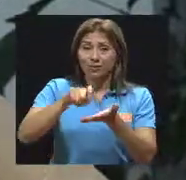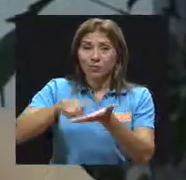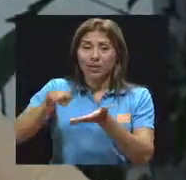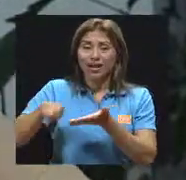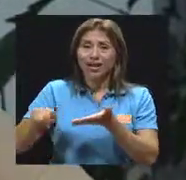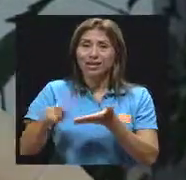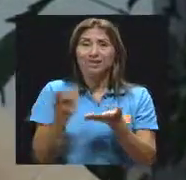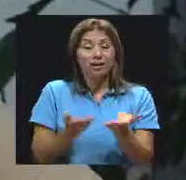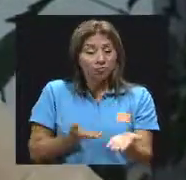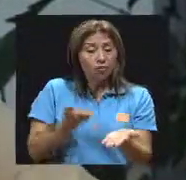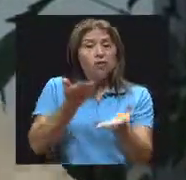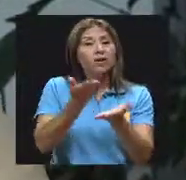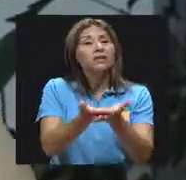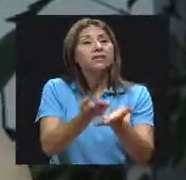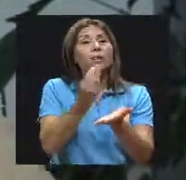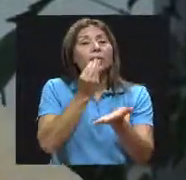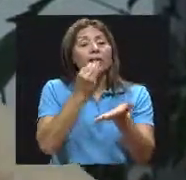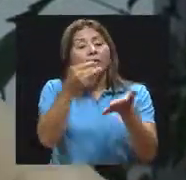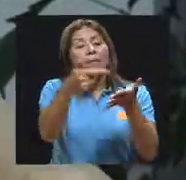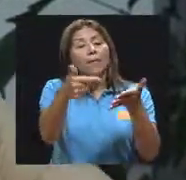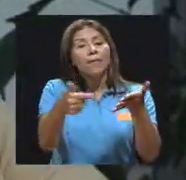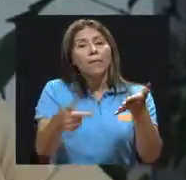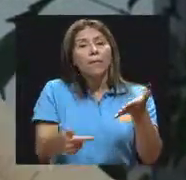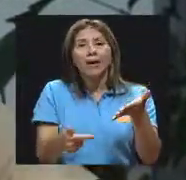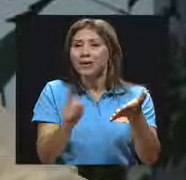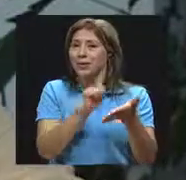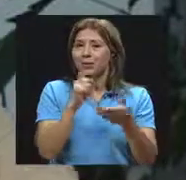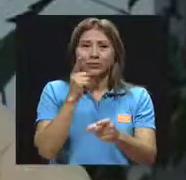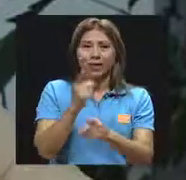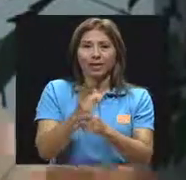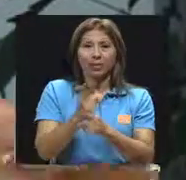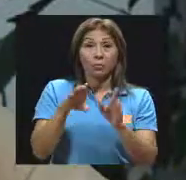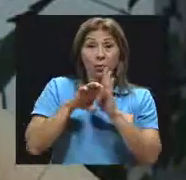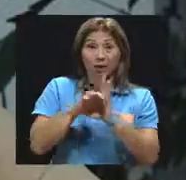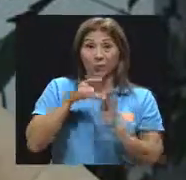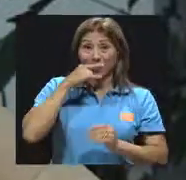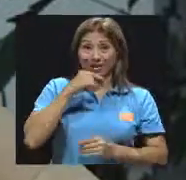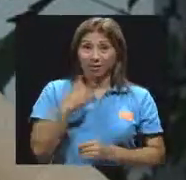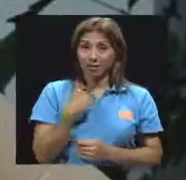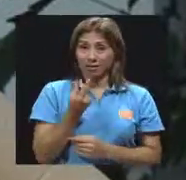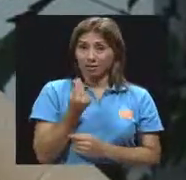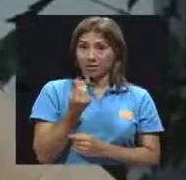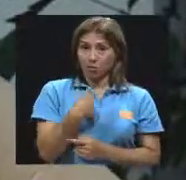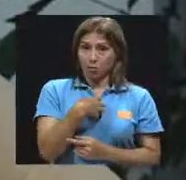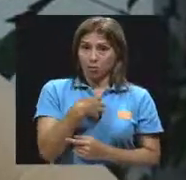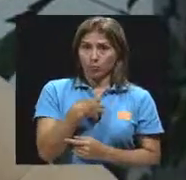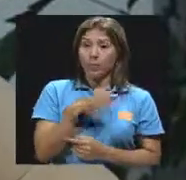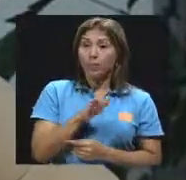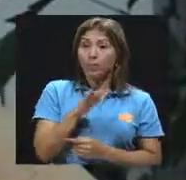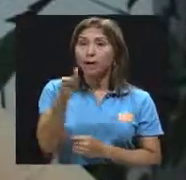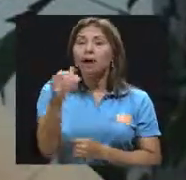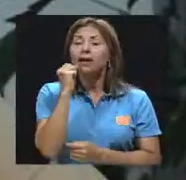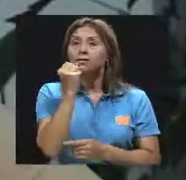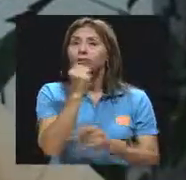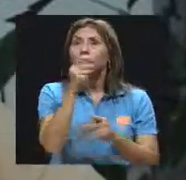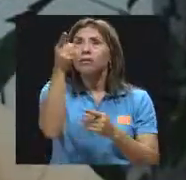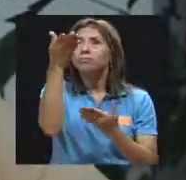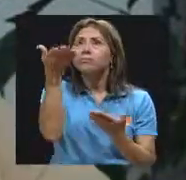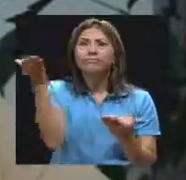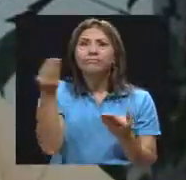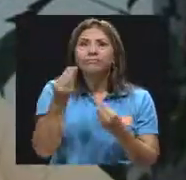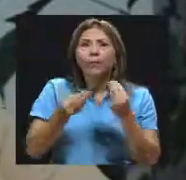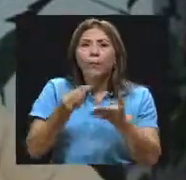posibles. Entonces, si el niño va a ir con su propio dinero a comprar a la soda y no tiene una oferta saludable, no va a estar